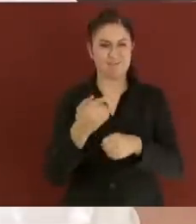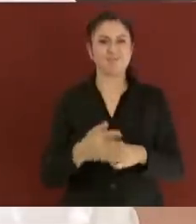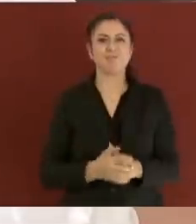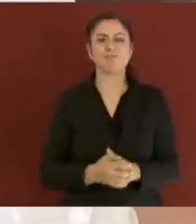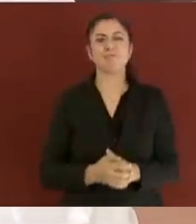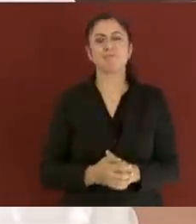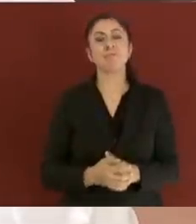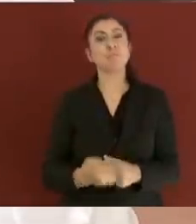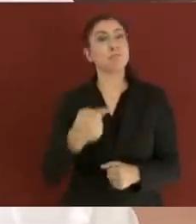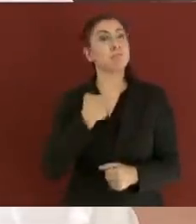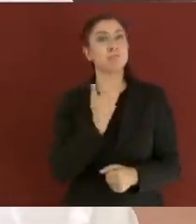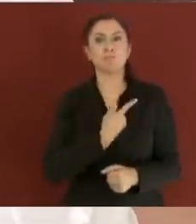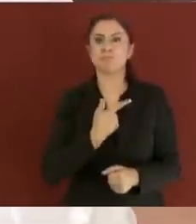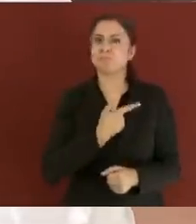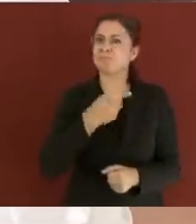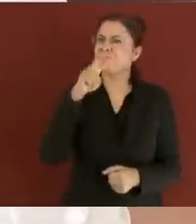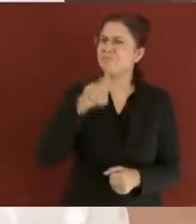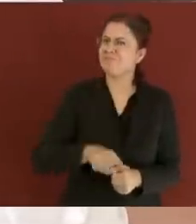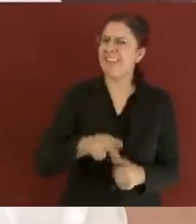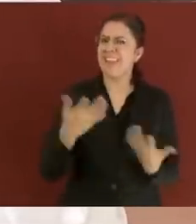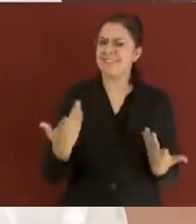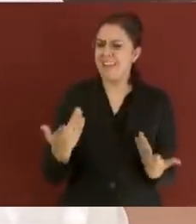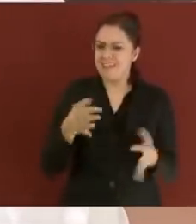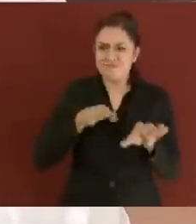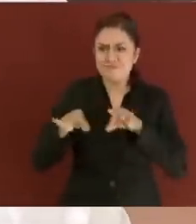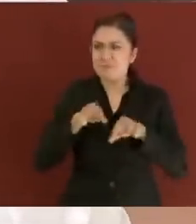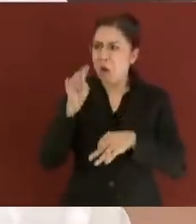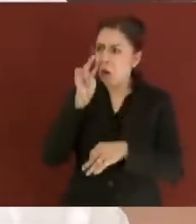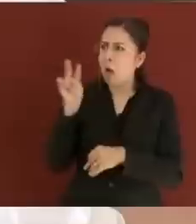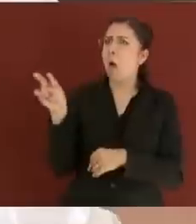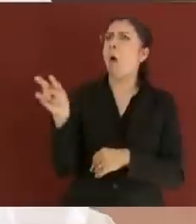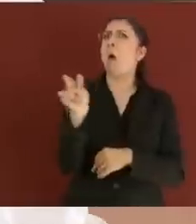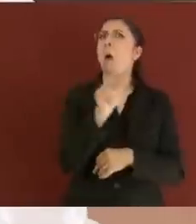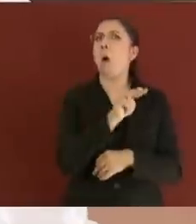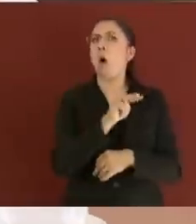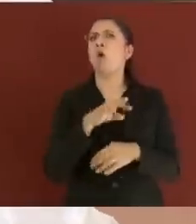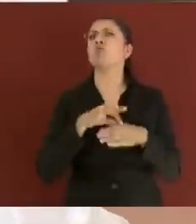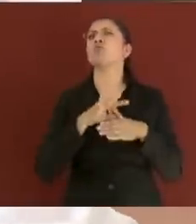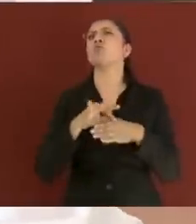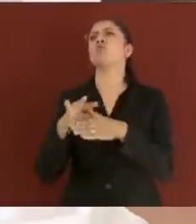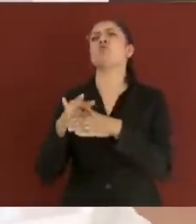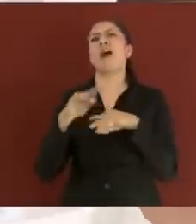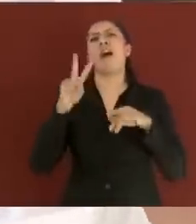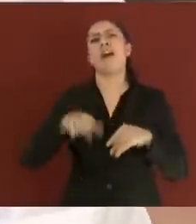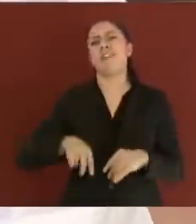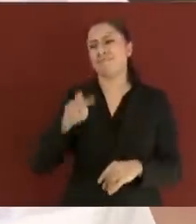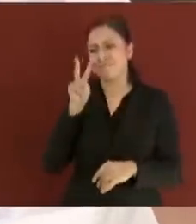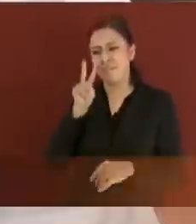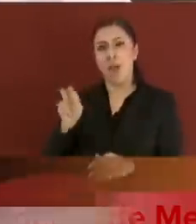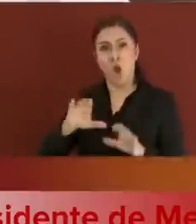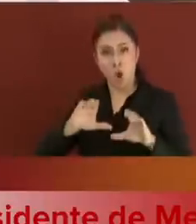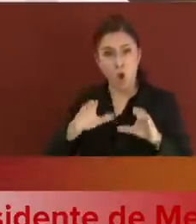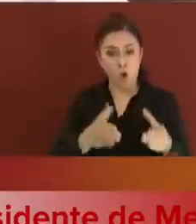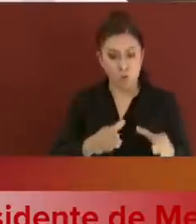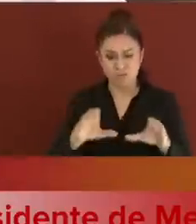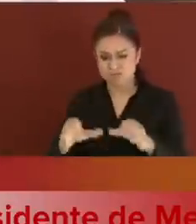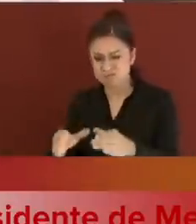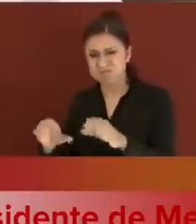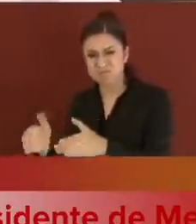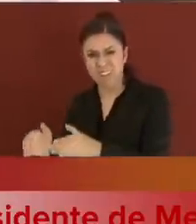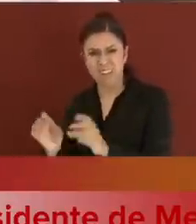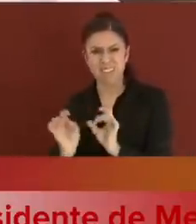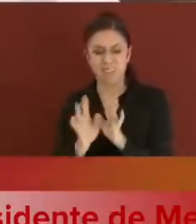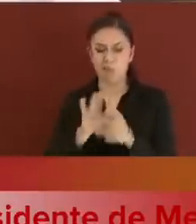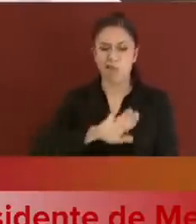Me da mucho gusto que se esté trabajando en estas comunidades marginadas,